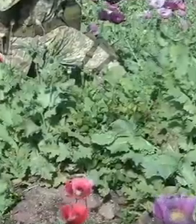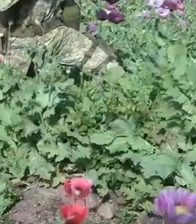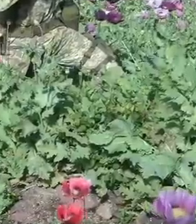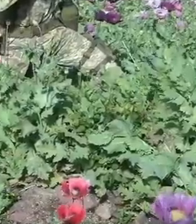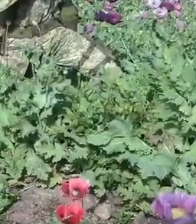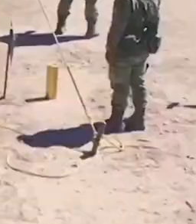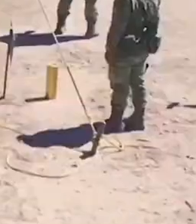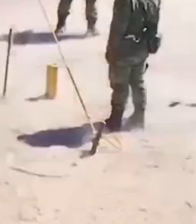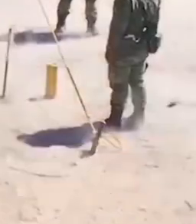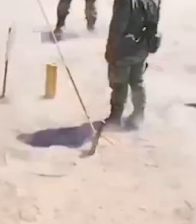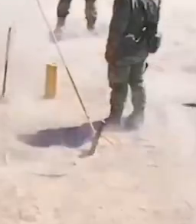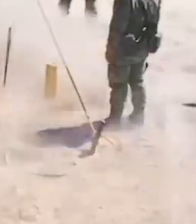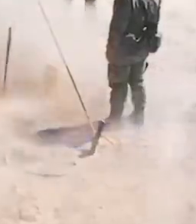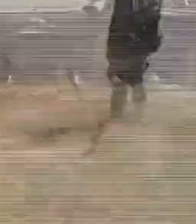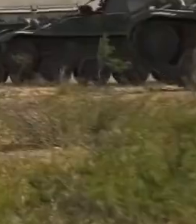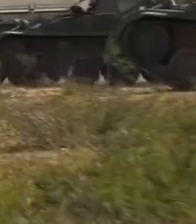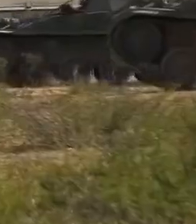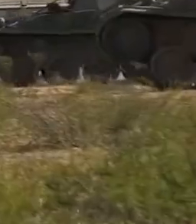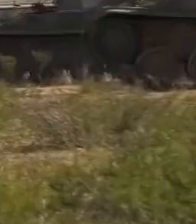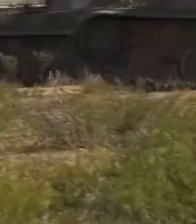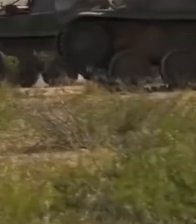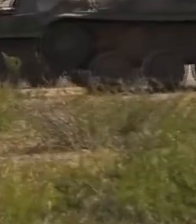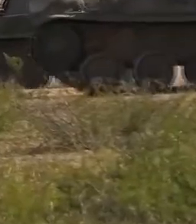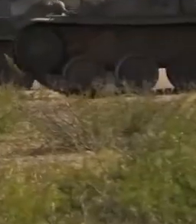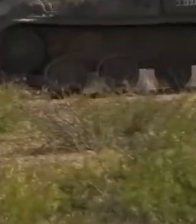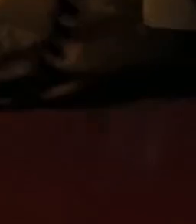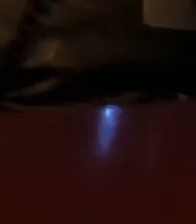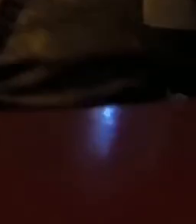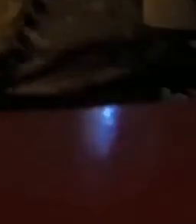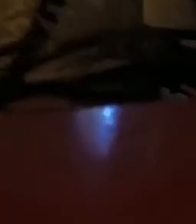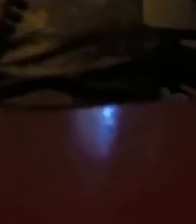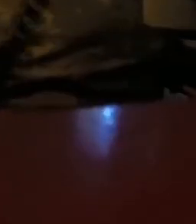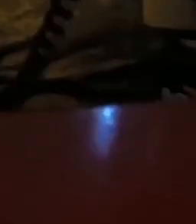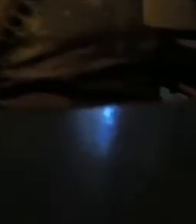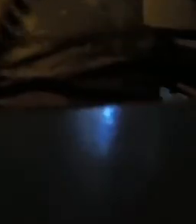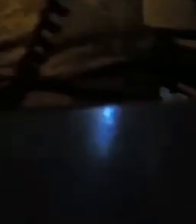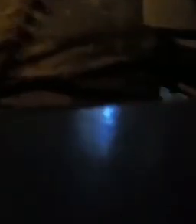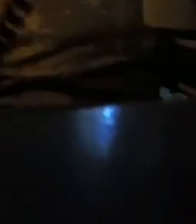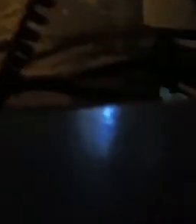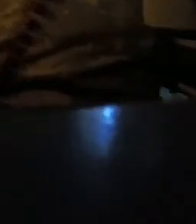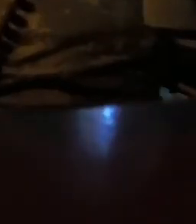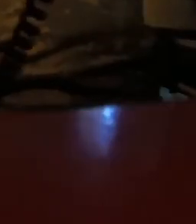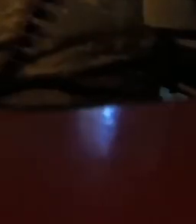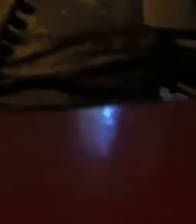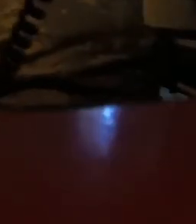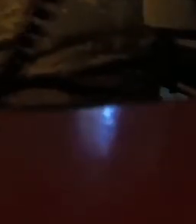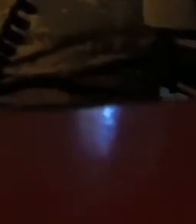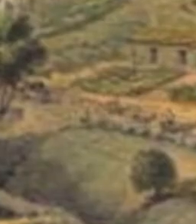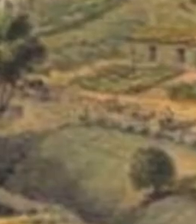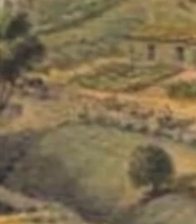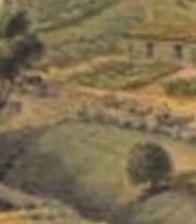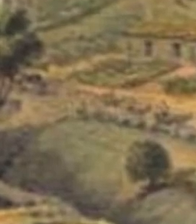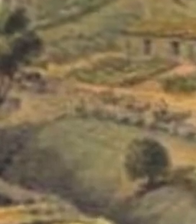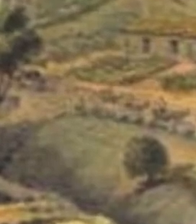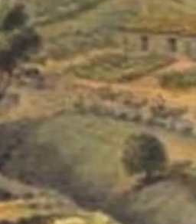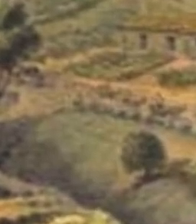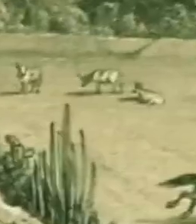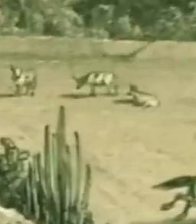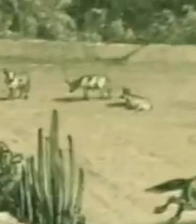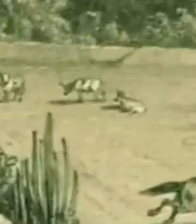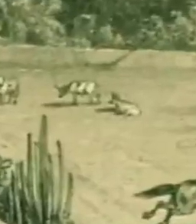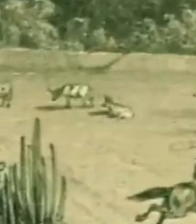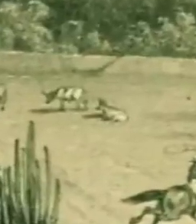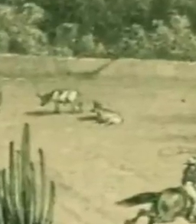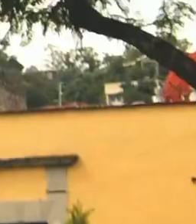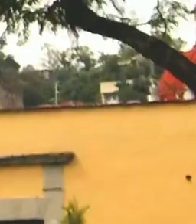Ejército y Fuerza Aérea para su operación, adiestramiento y, en su caso, para sostener un esfuerzo de guerra, contribuyendo a